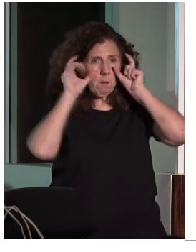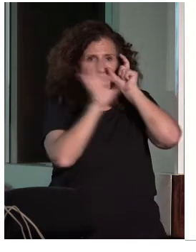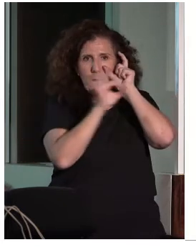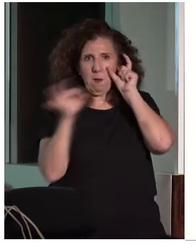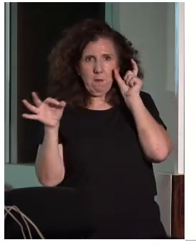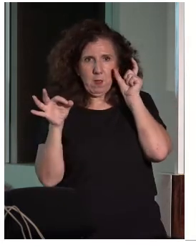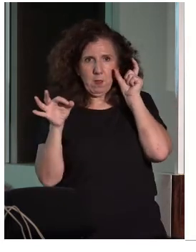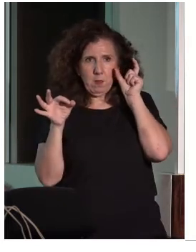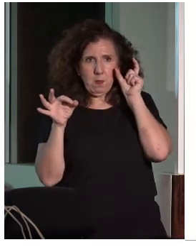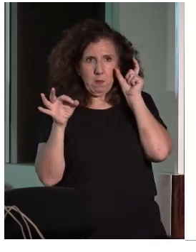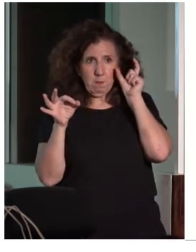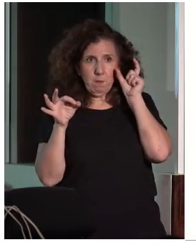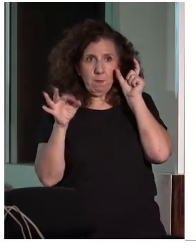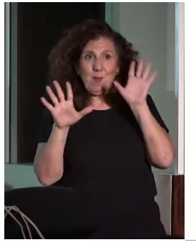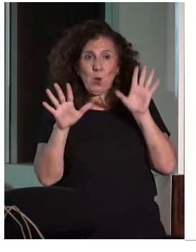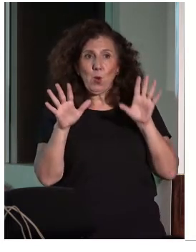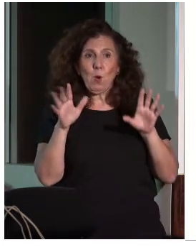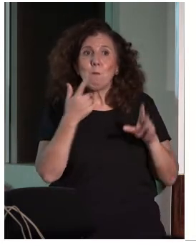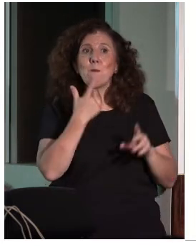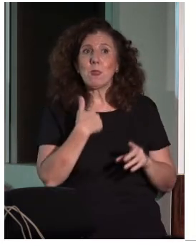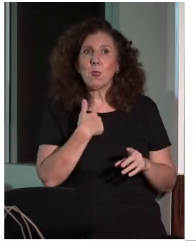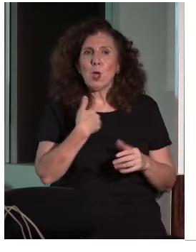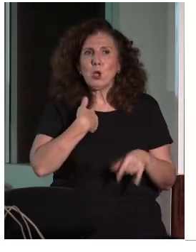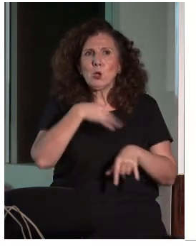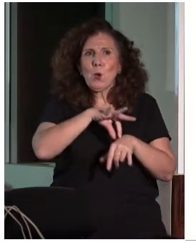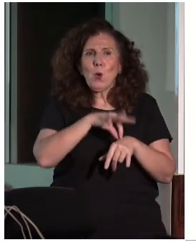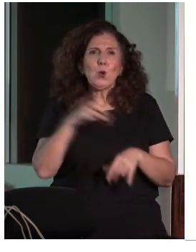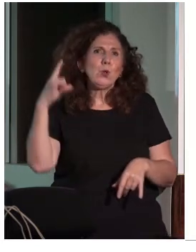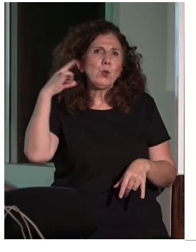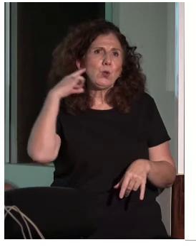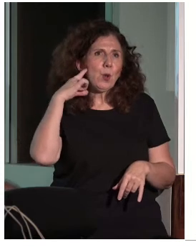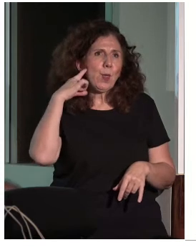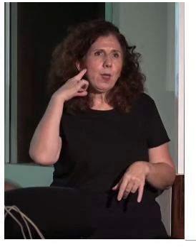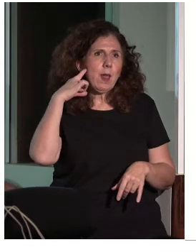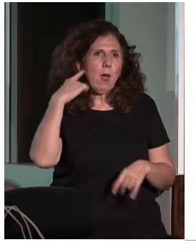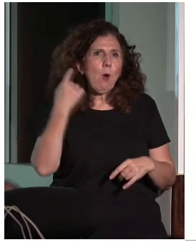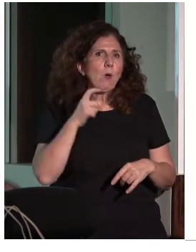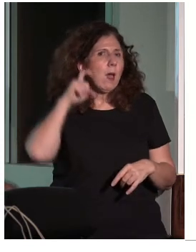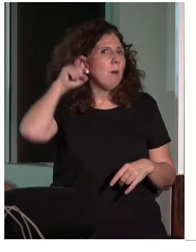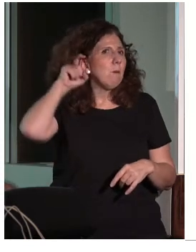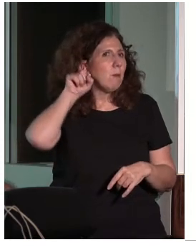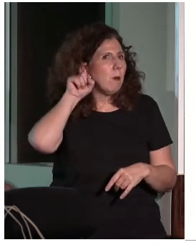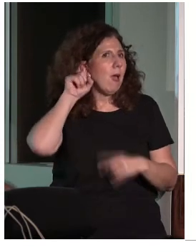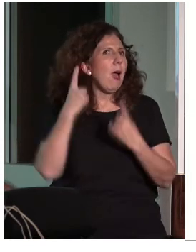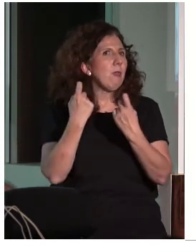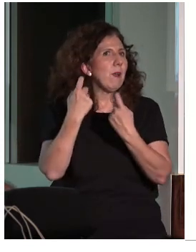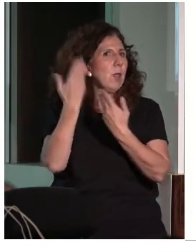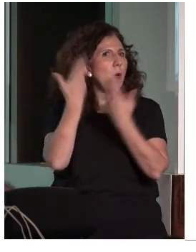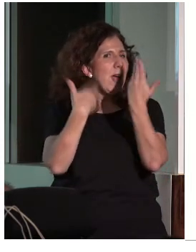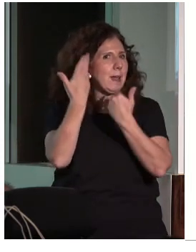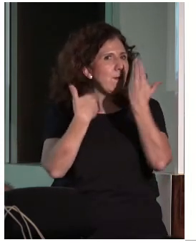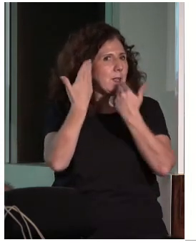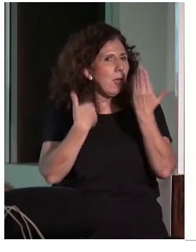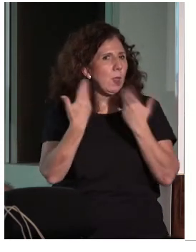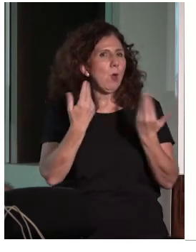Si nos diagnostican una sordera y empezamos a usar una prótesis auditiva, necesitamos una rehabilitación logopédica y auditiva